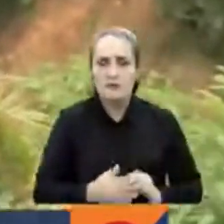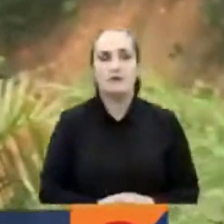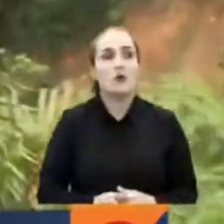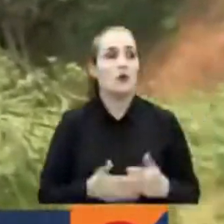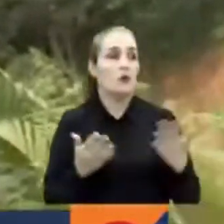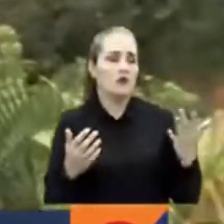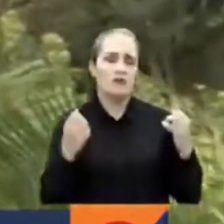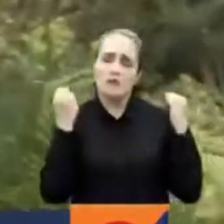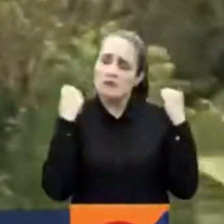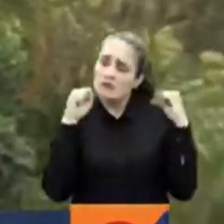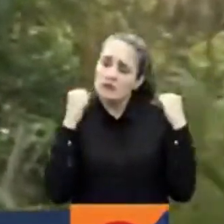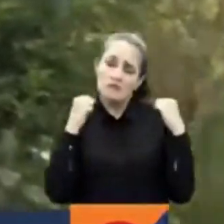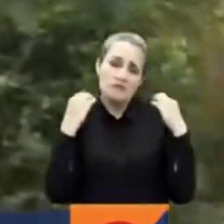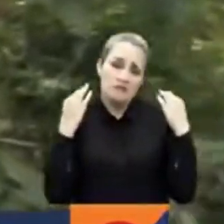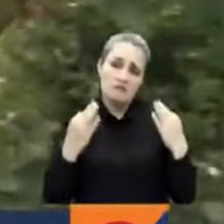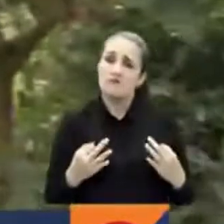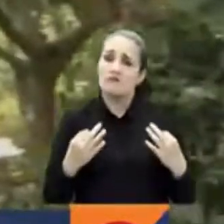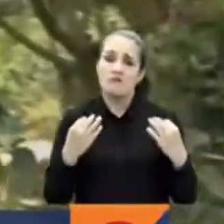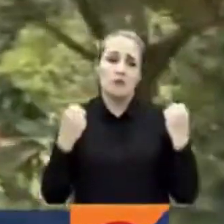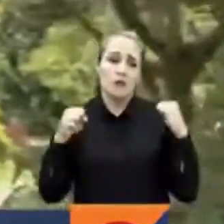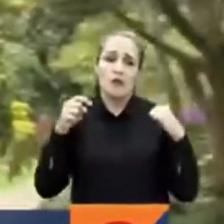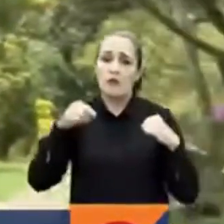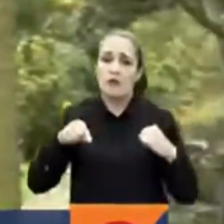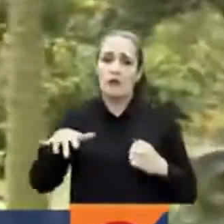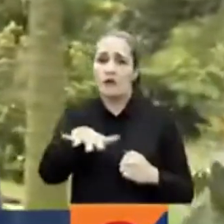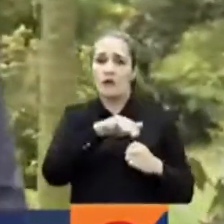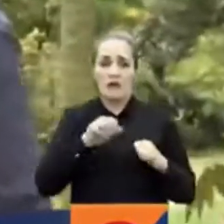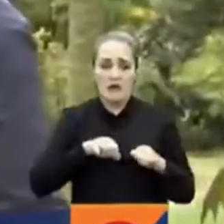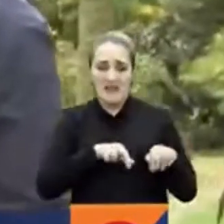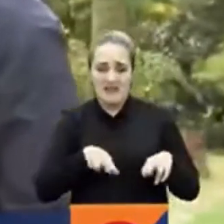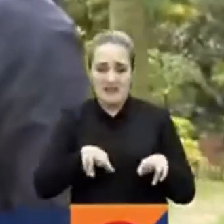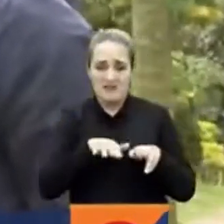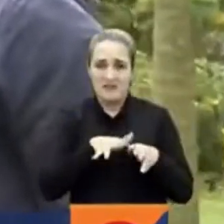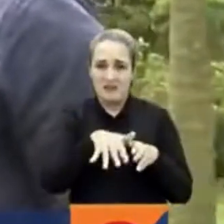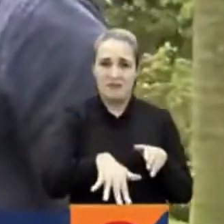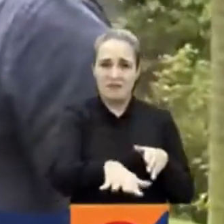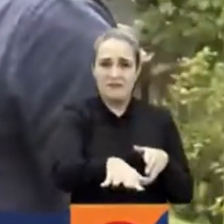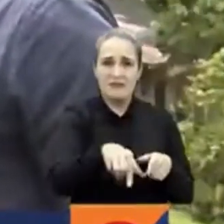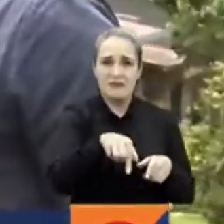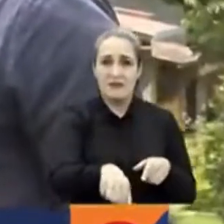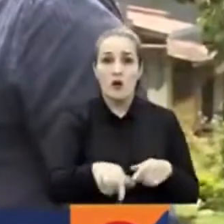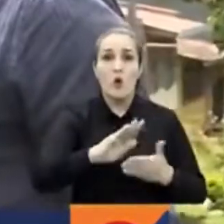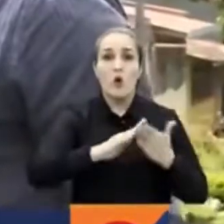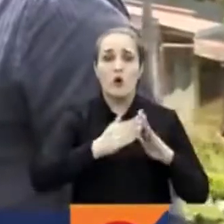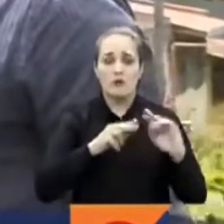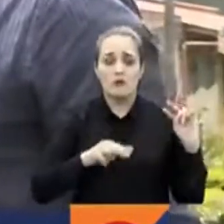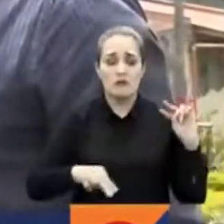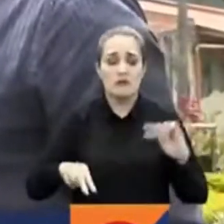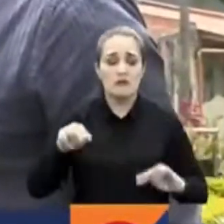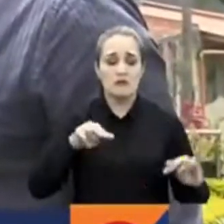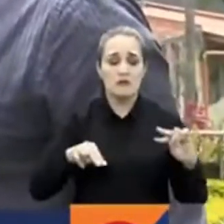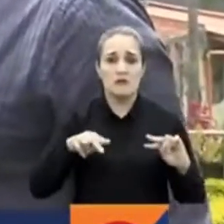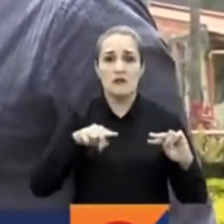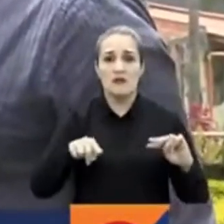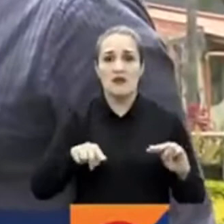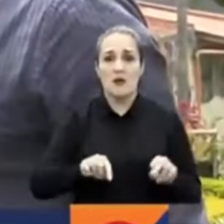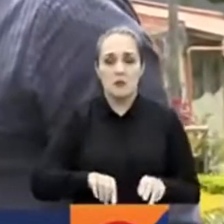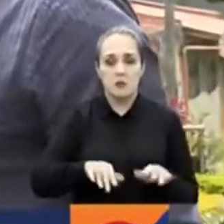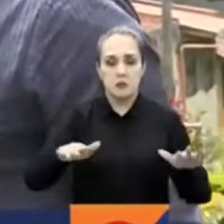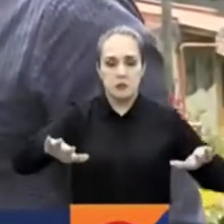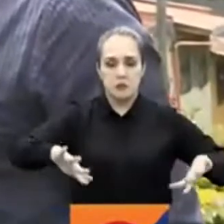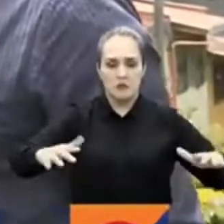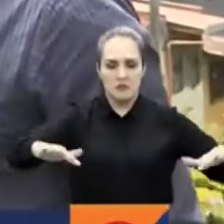estamos muy preocupados con este problema de esta quebrada, la cual la comunidad se preocupa por lo que es las riberas están